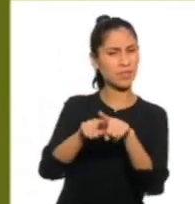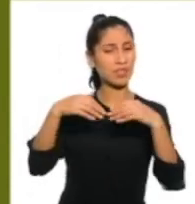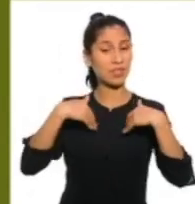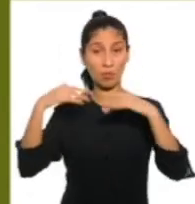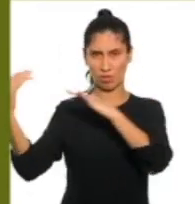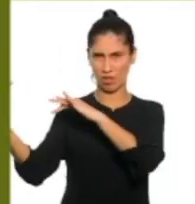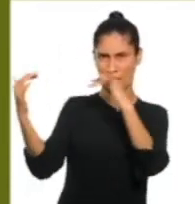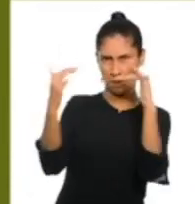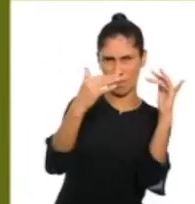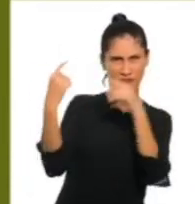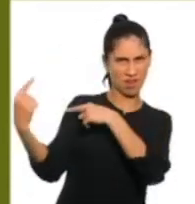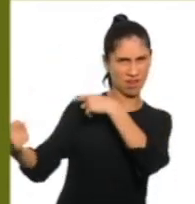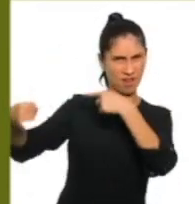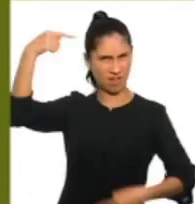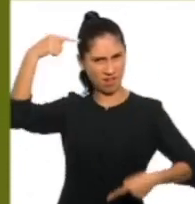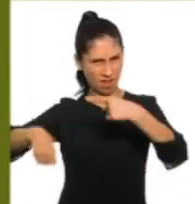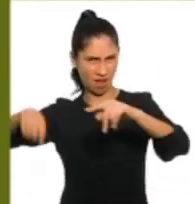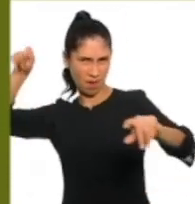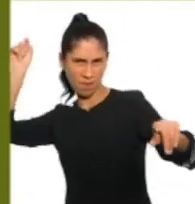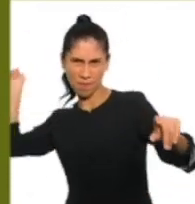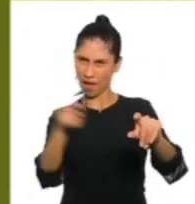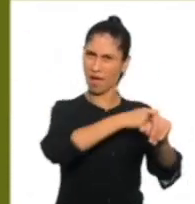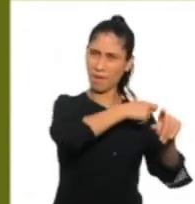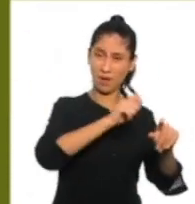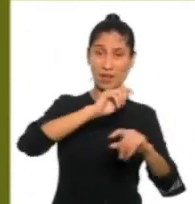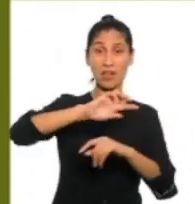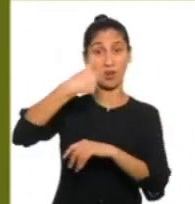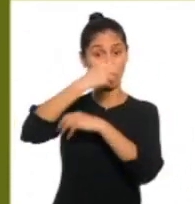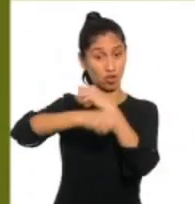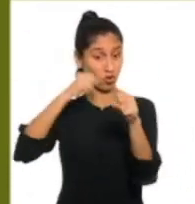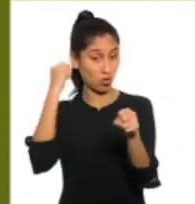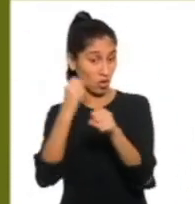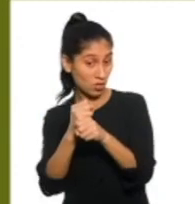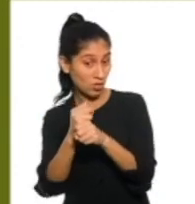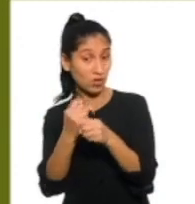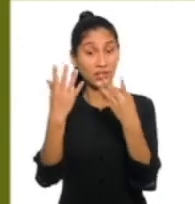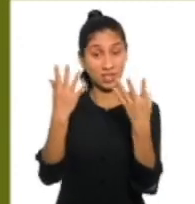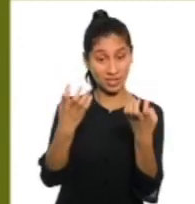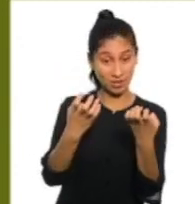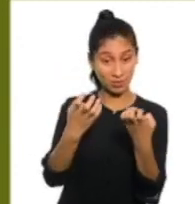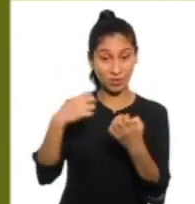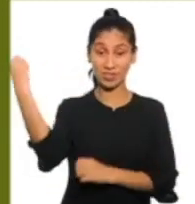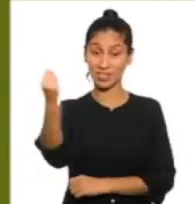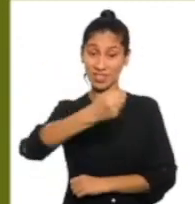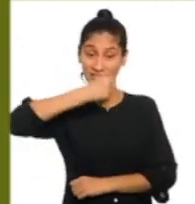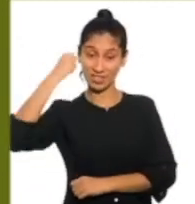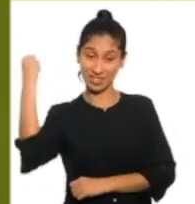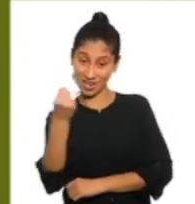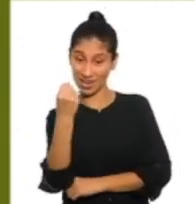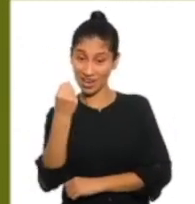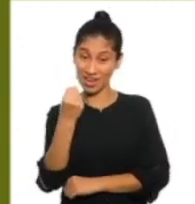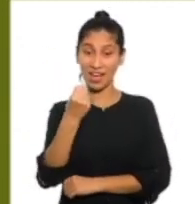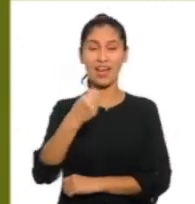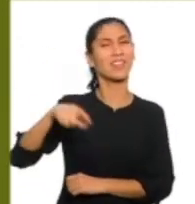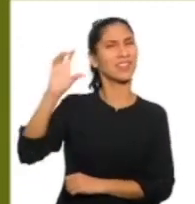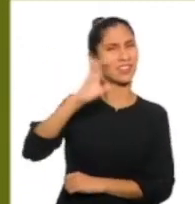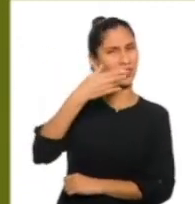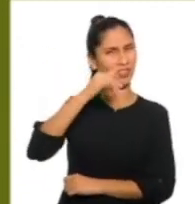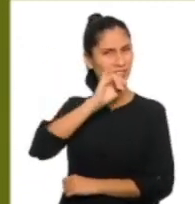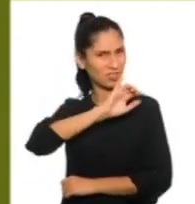pelea de azotes. Para el próximo año queremos que ganen los chinchimpos para